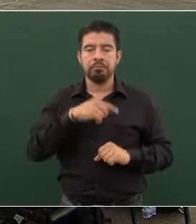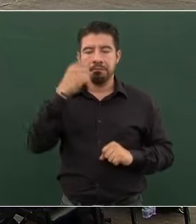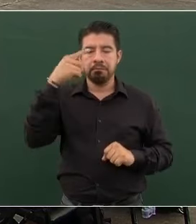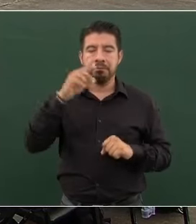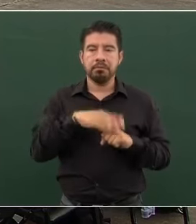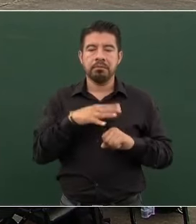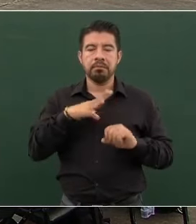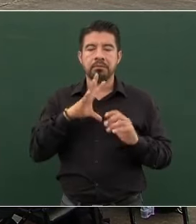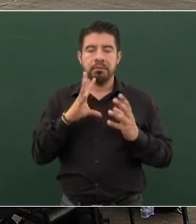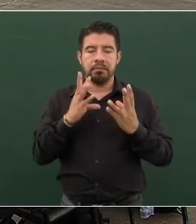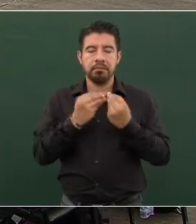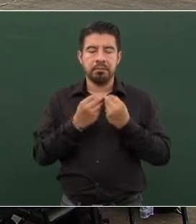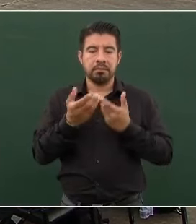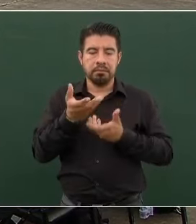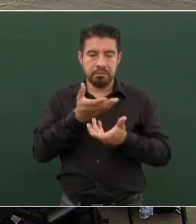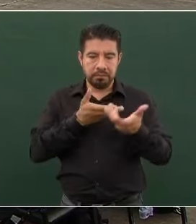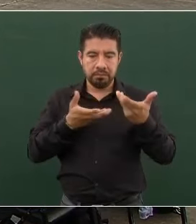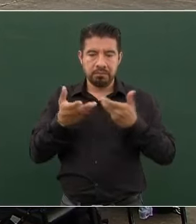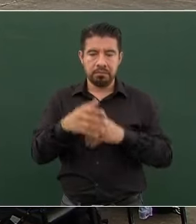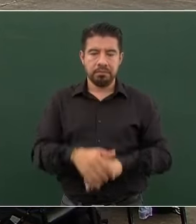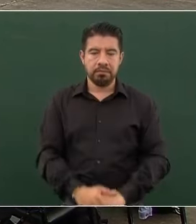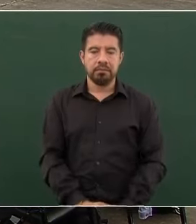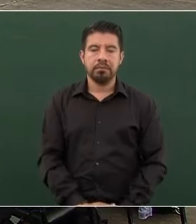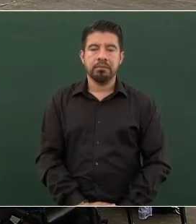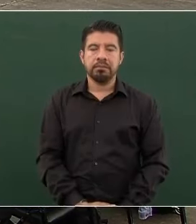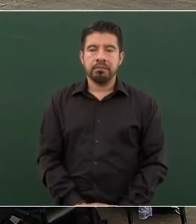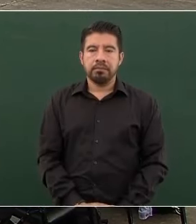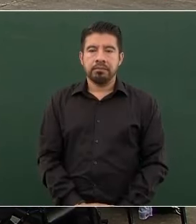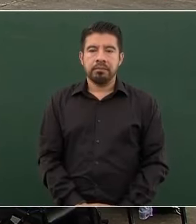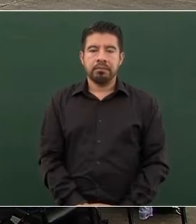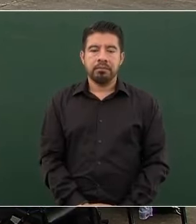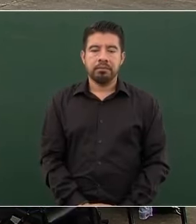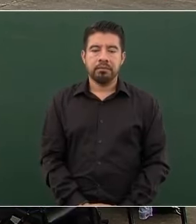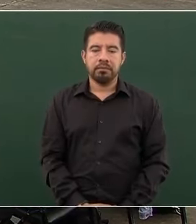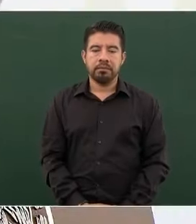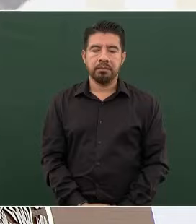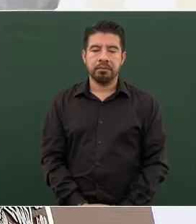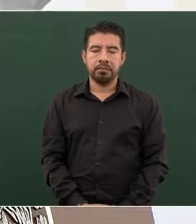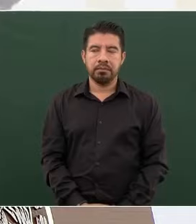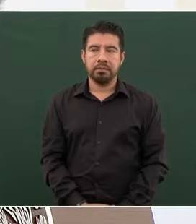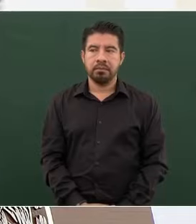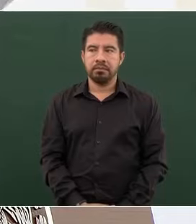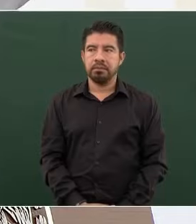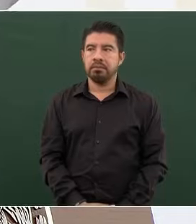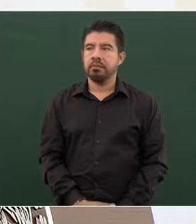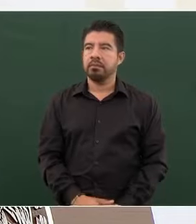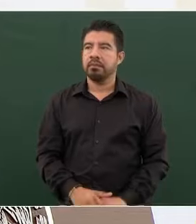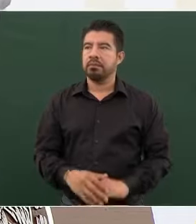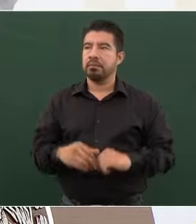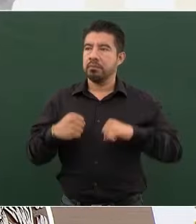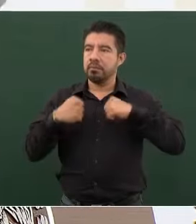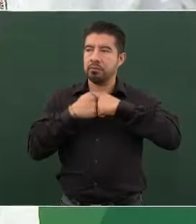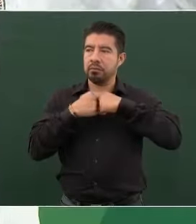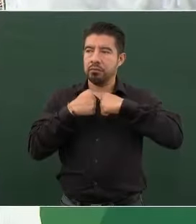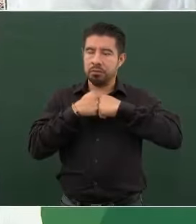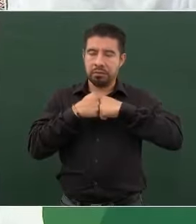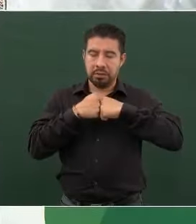antes de que existieran estas fronteras,